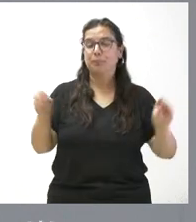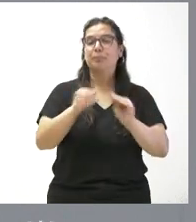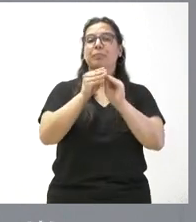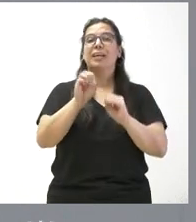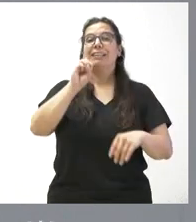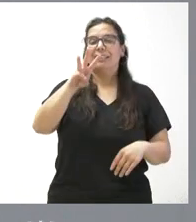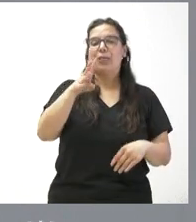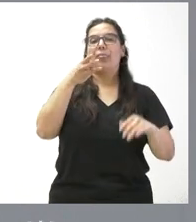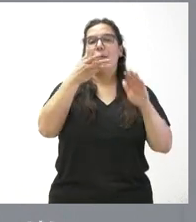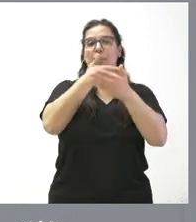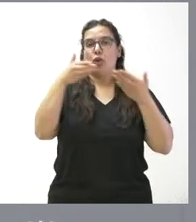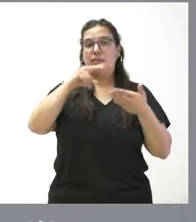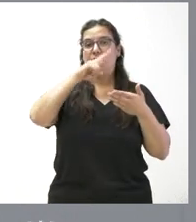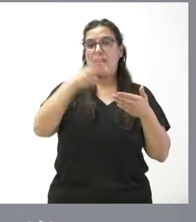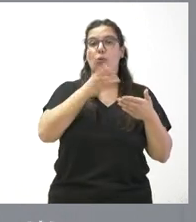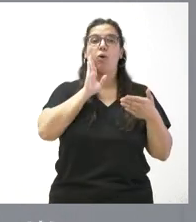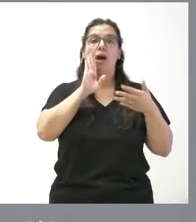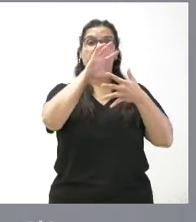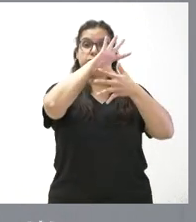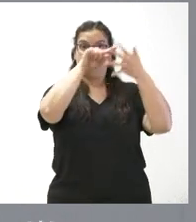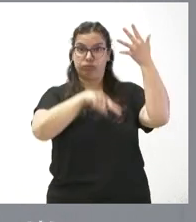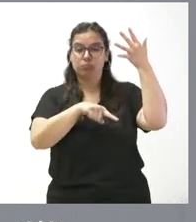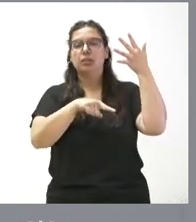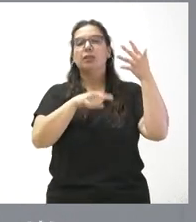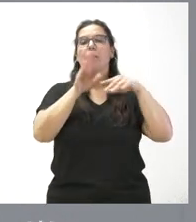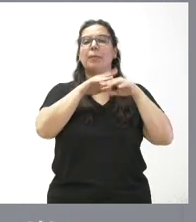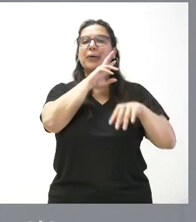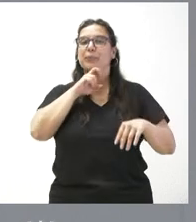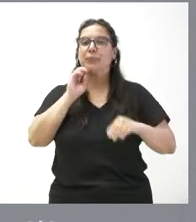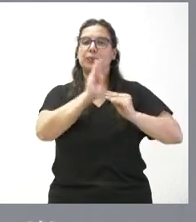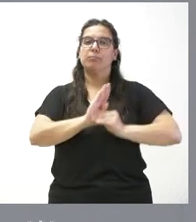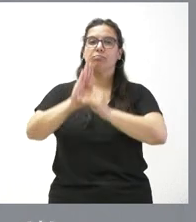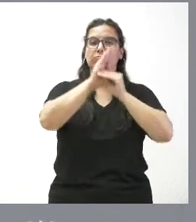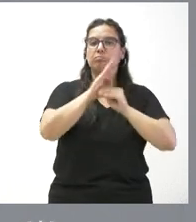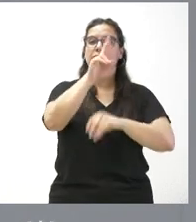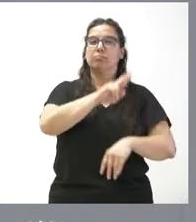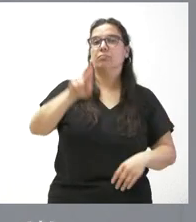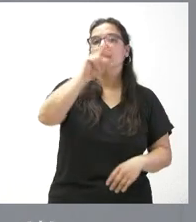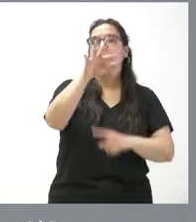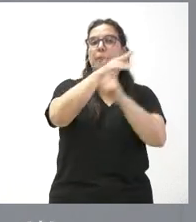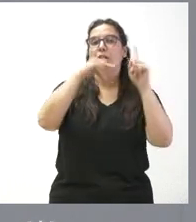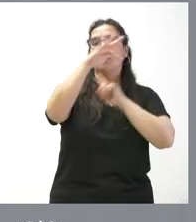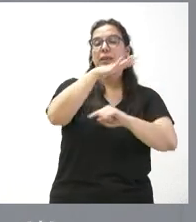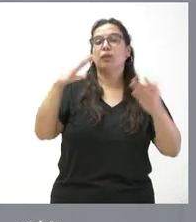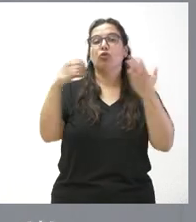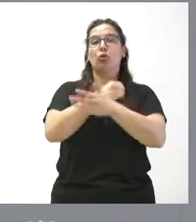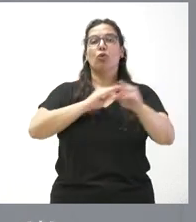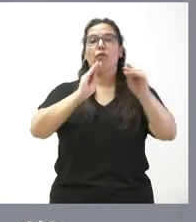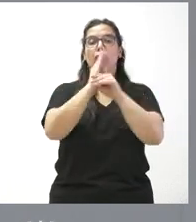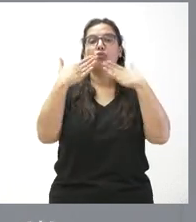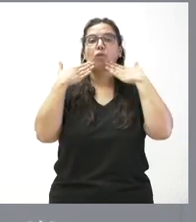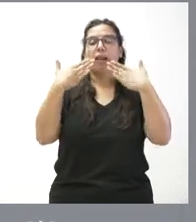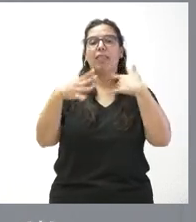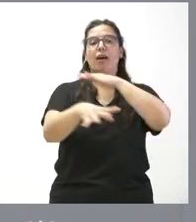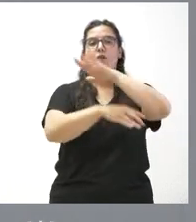13 millones de euros para actuaciones de restauración y conservación del medioambiente y con financiación procedente de los